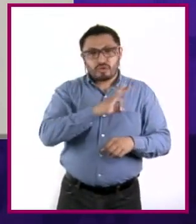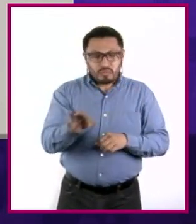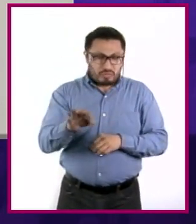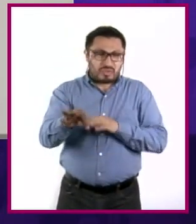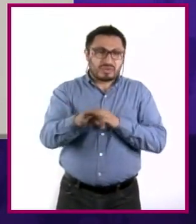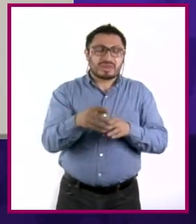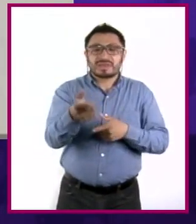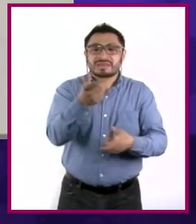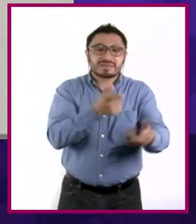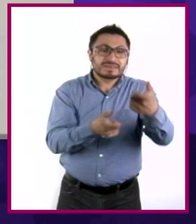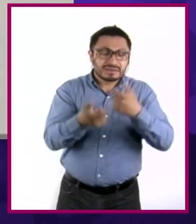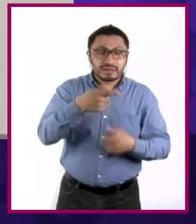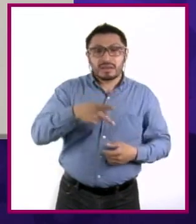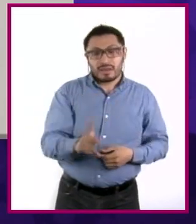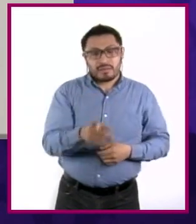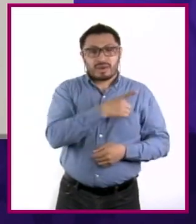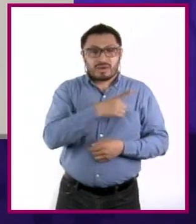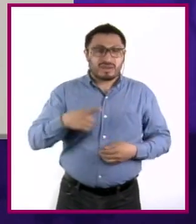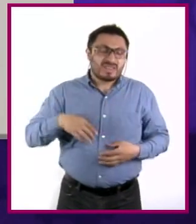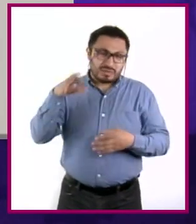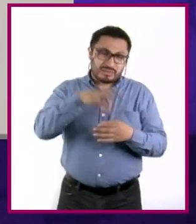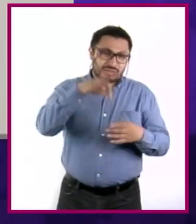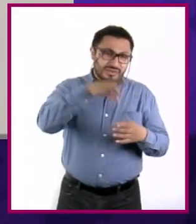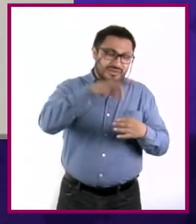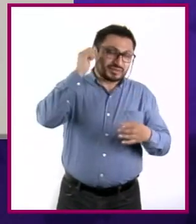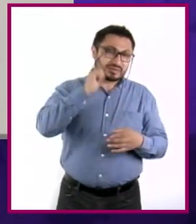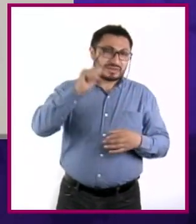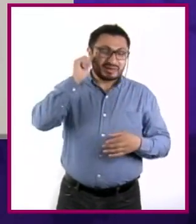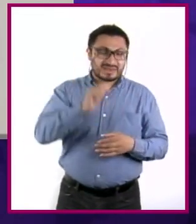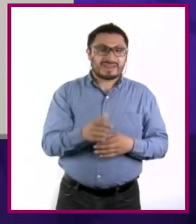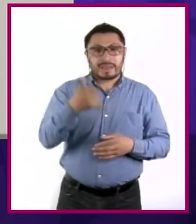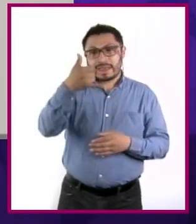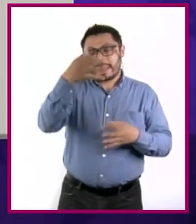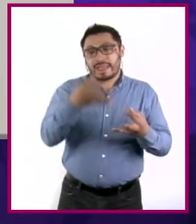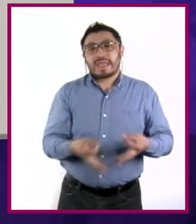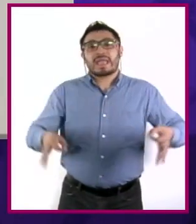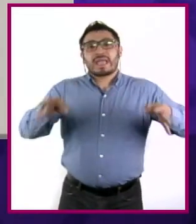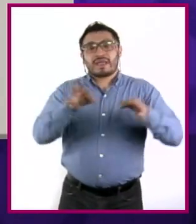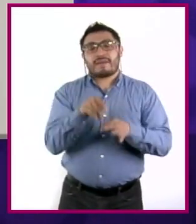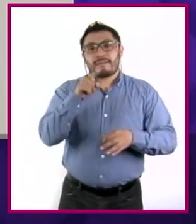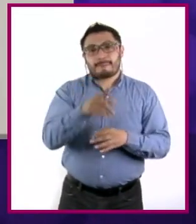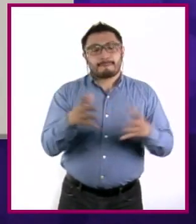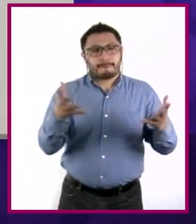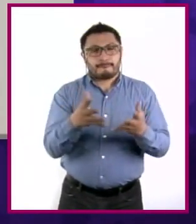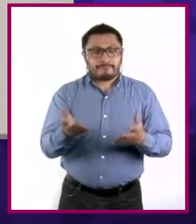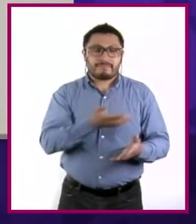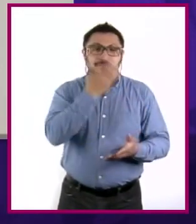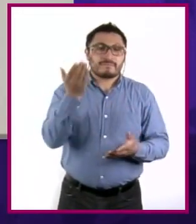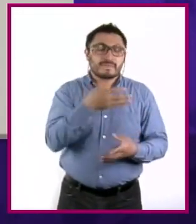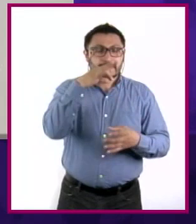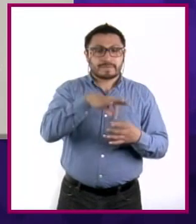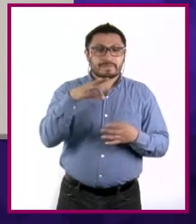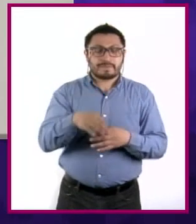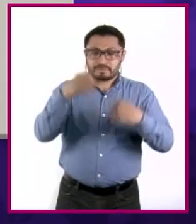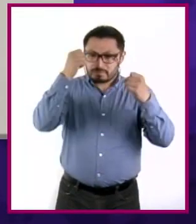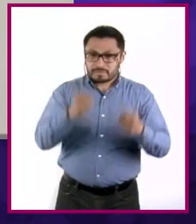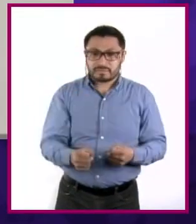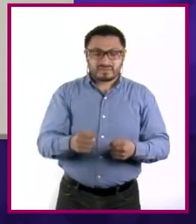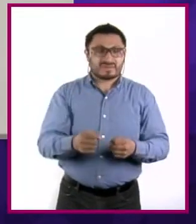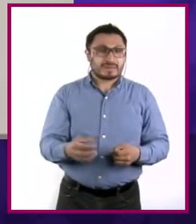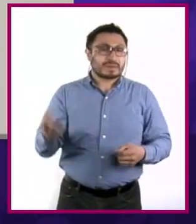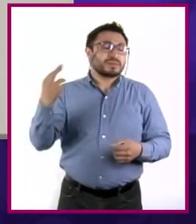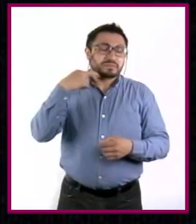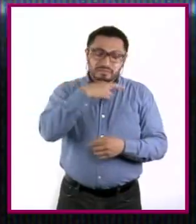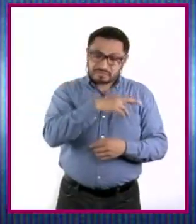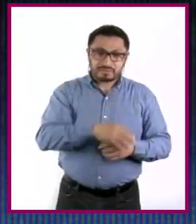tus propios ingresos, pero pues tenemos que empezar a ahorrar y la importancia de generar el hábito del ahorro les aseguro que nos va a llegar muy